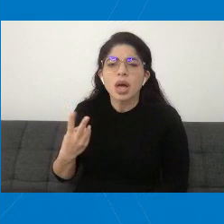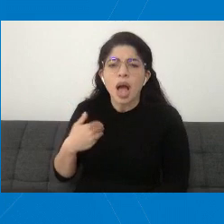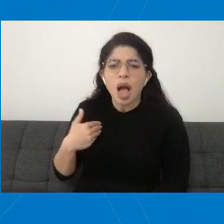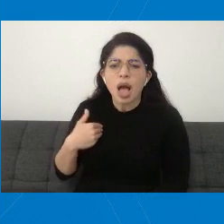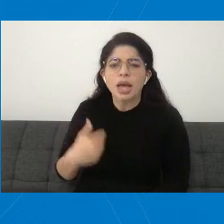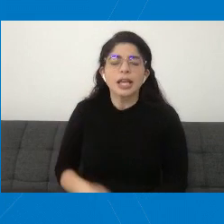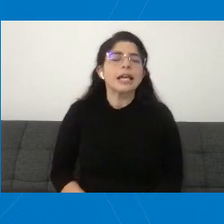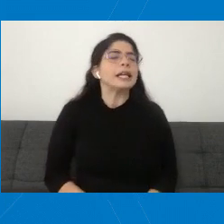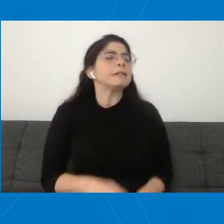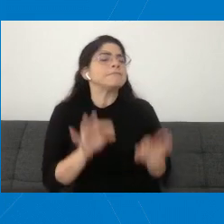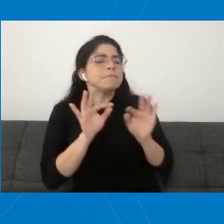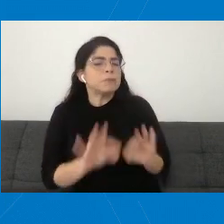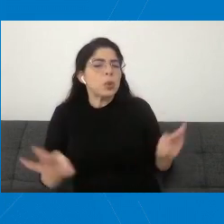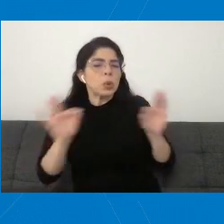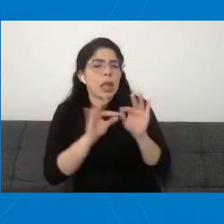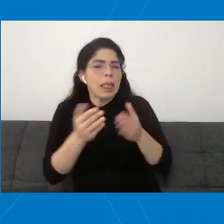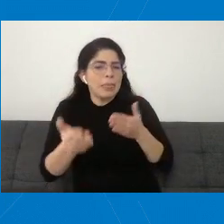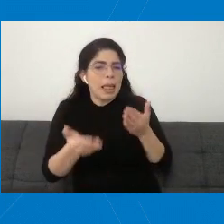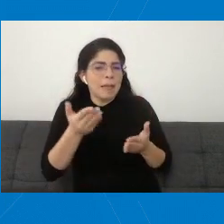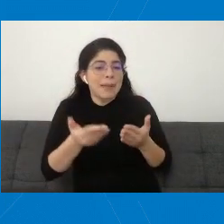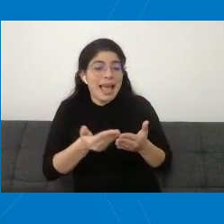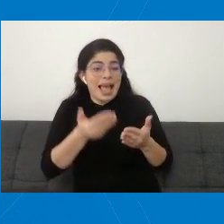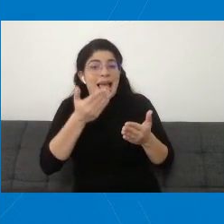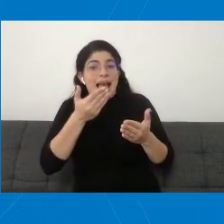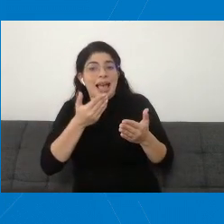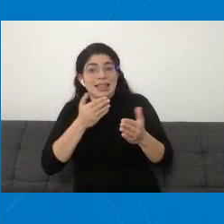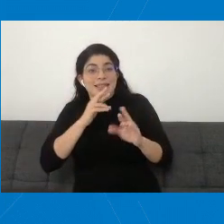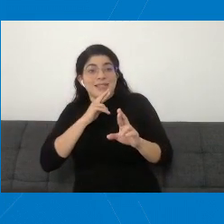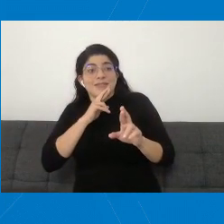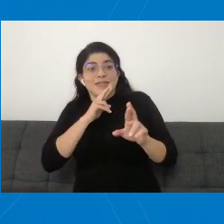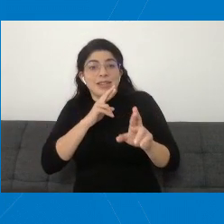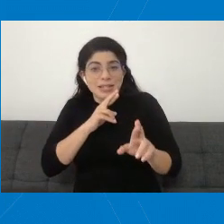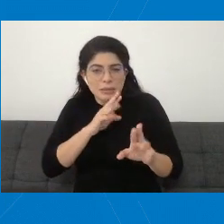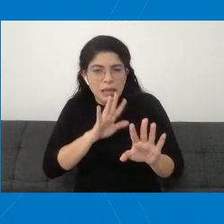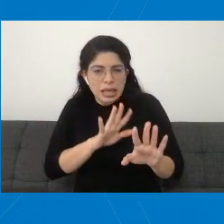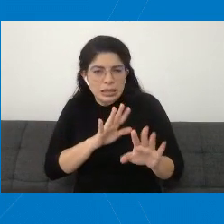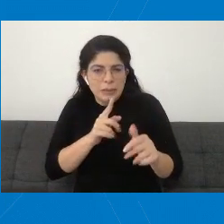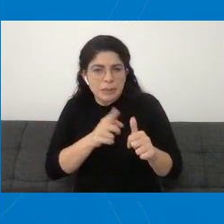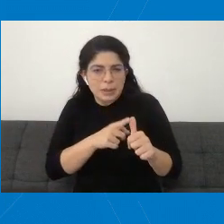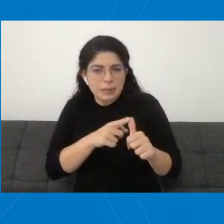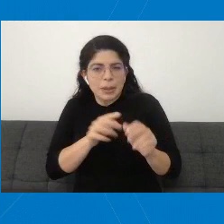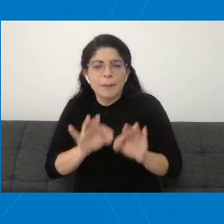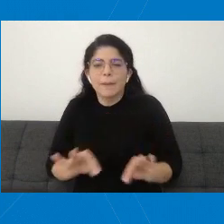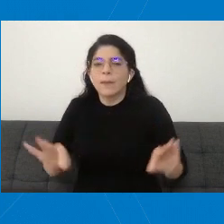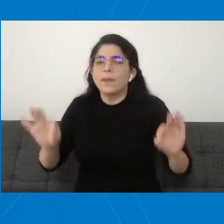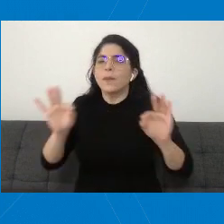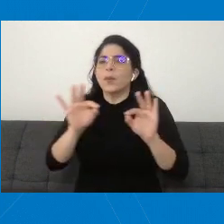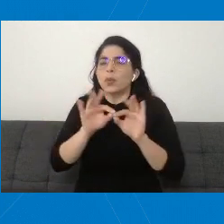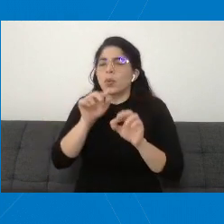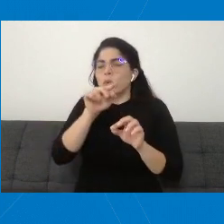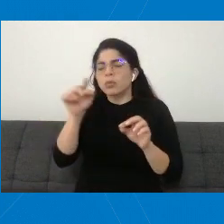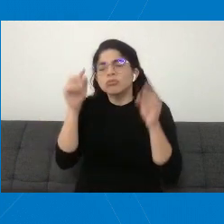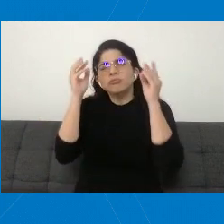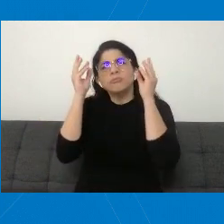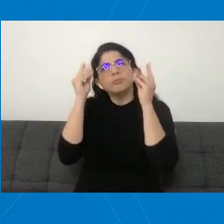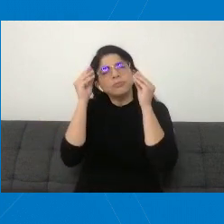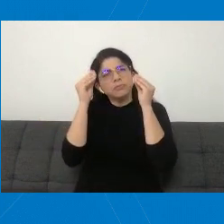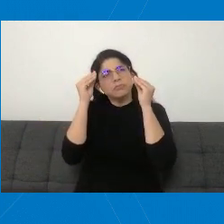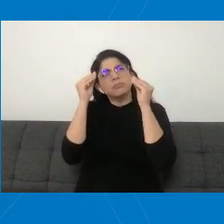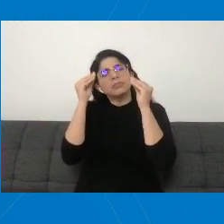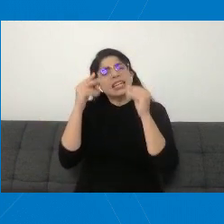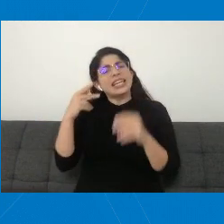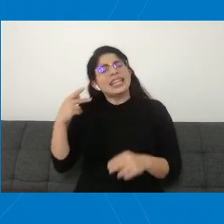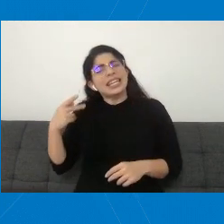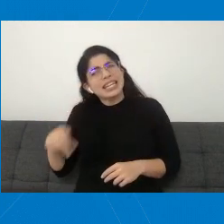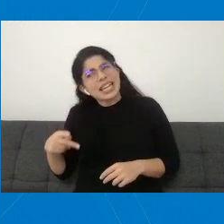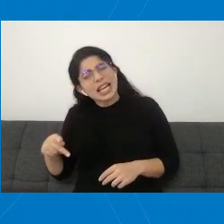Es importante, tal vez, antes de contestar directamente a esa pregunta, también reflexionar más que los riesgos y en